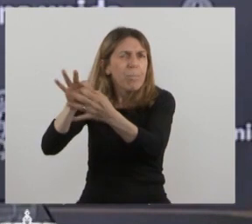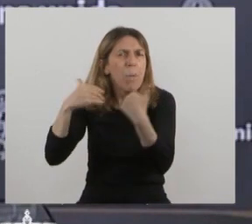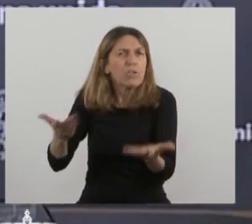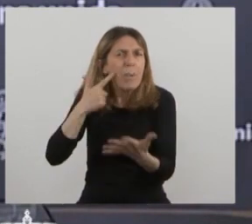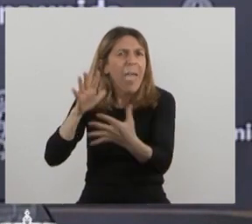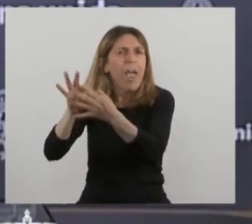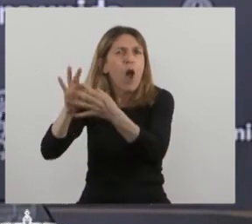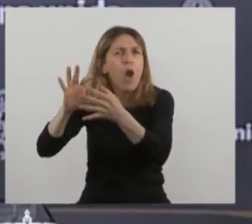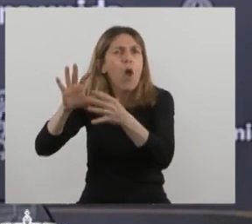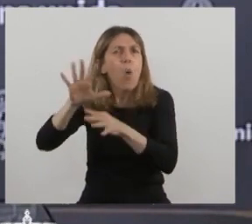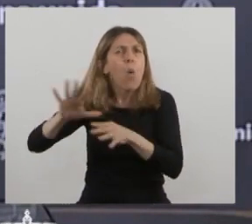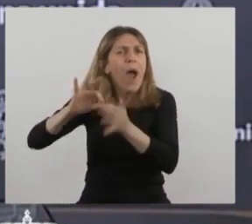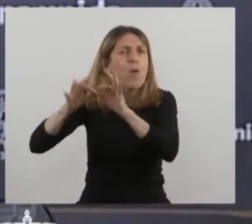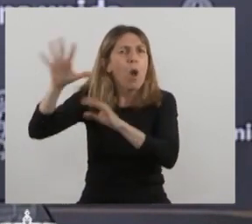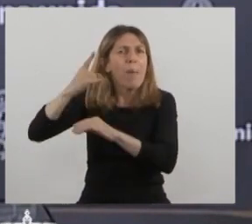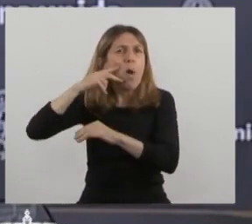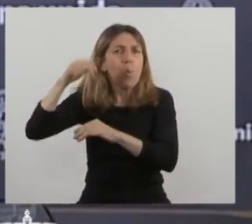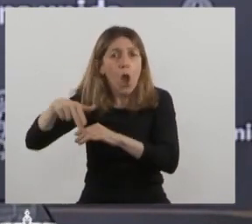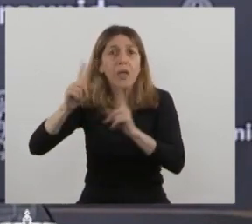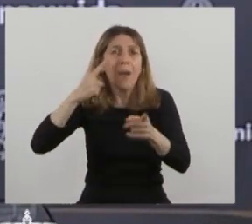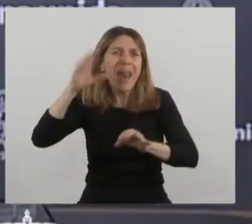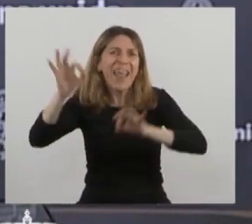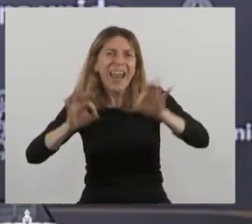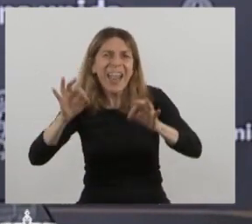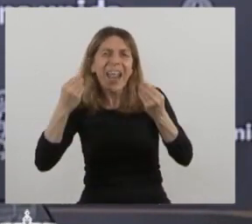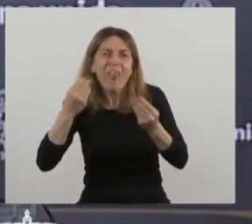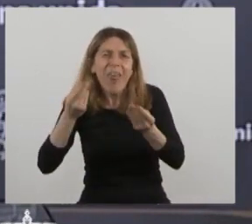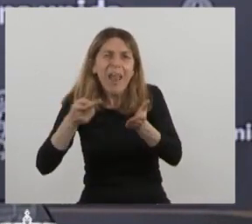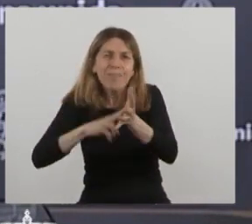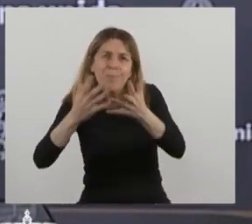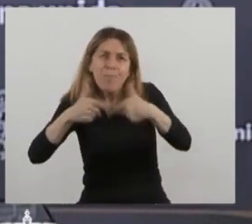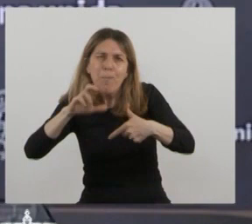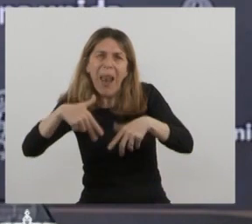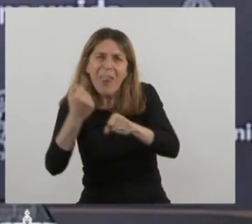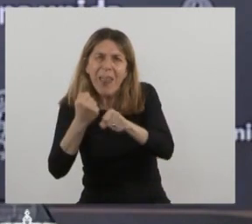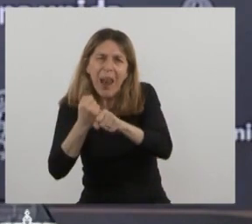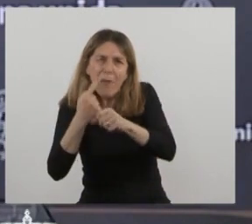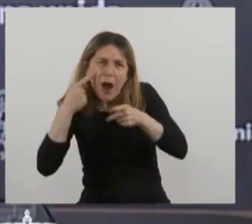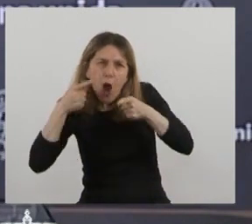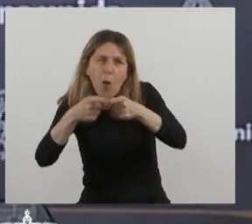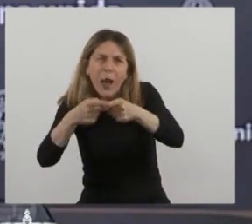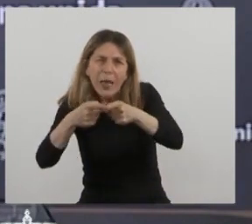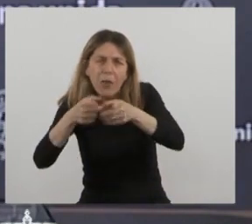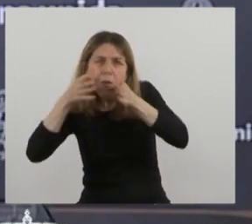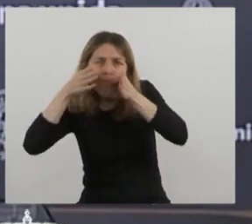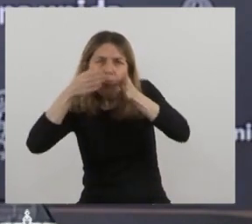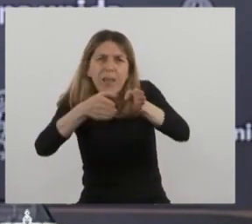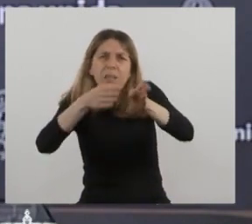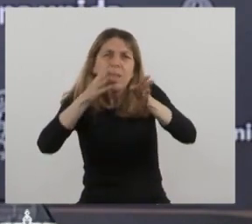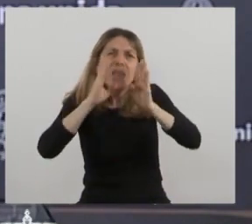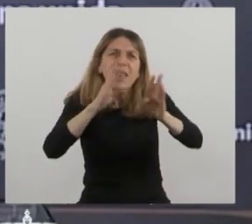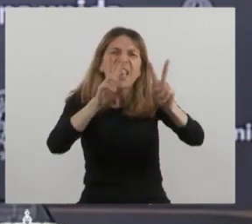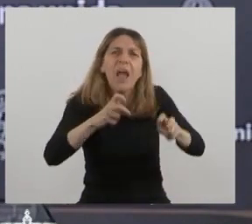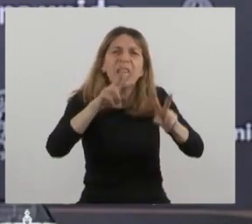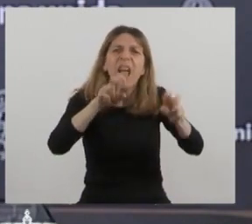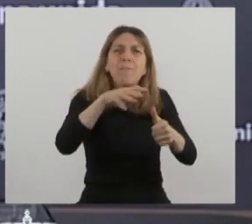también es fundamental que las estrategias de recuperación adopten enfoques de género, diversidad